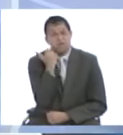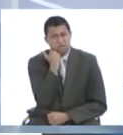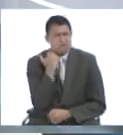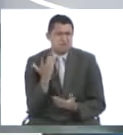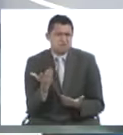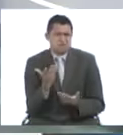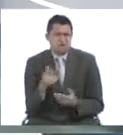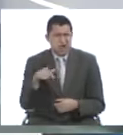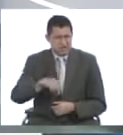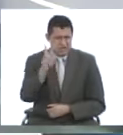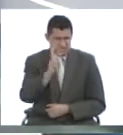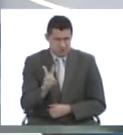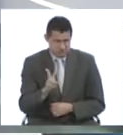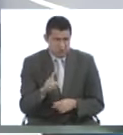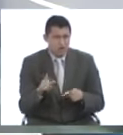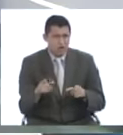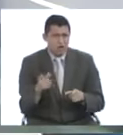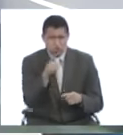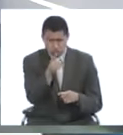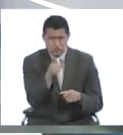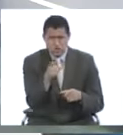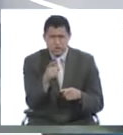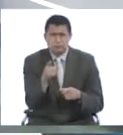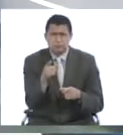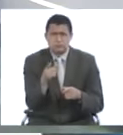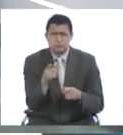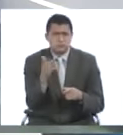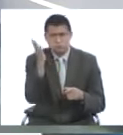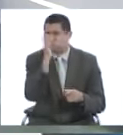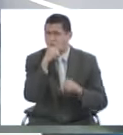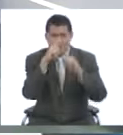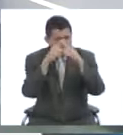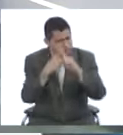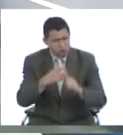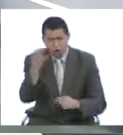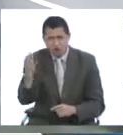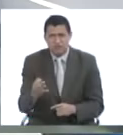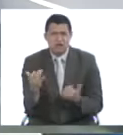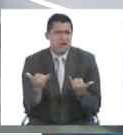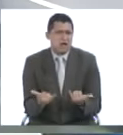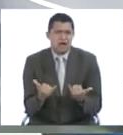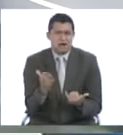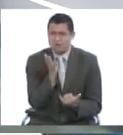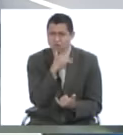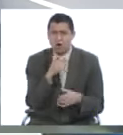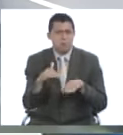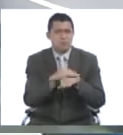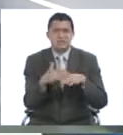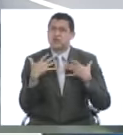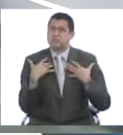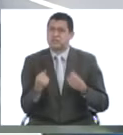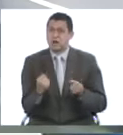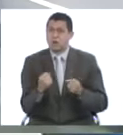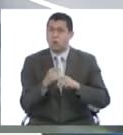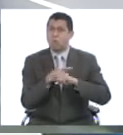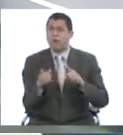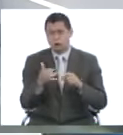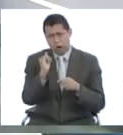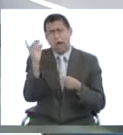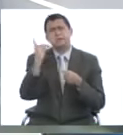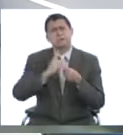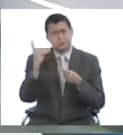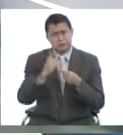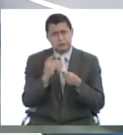del caso Venezuela. Ustedes están en la sociedad, no tenemos cifras oficiales actualmente por parte del Ministerio de Salud, pero tenemos una data